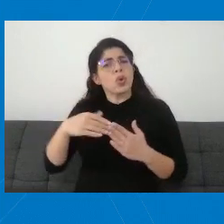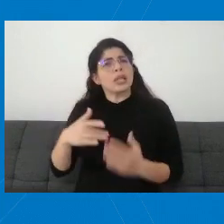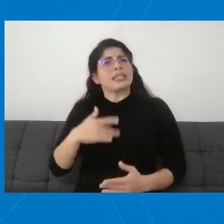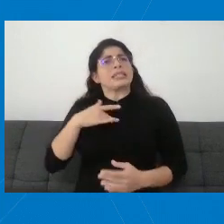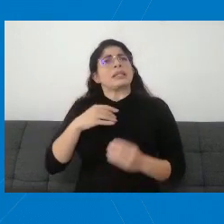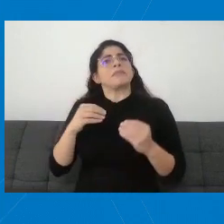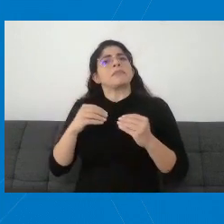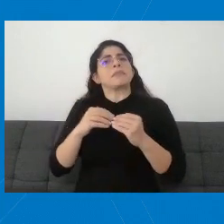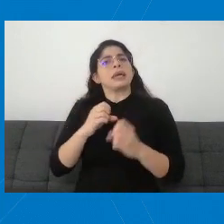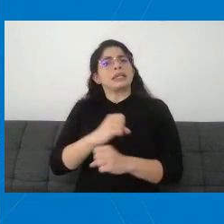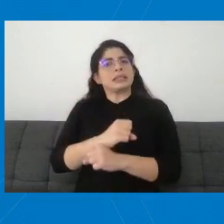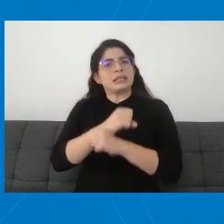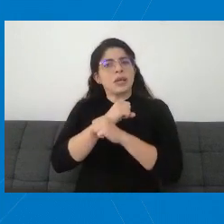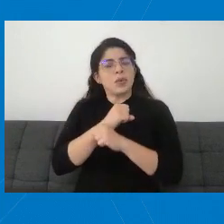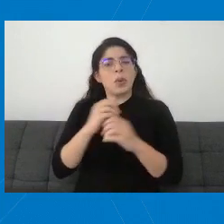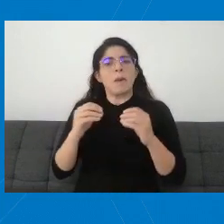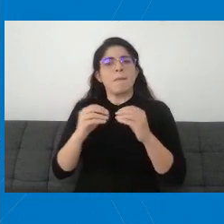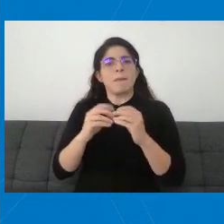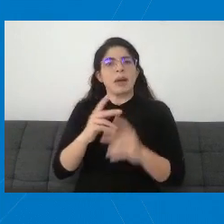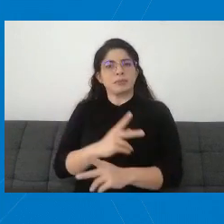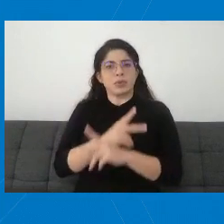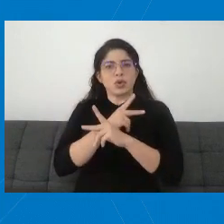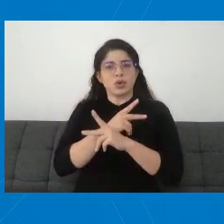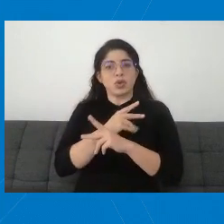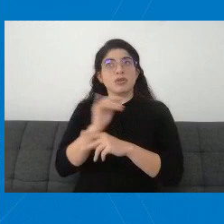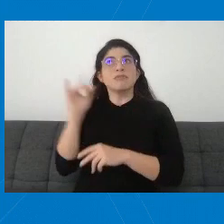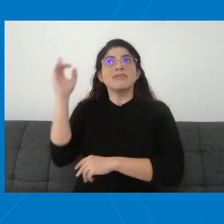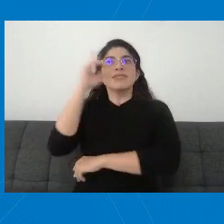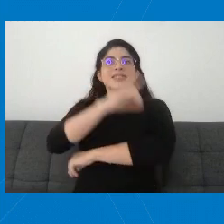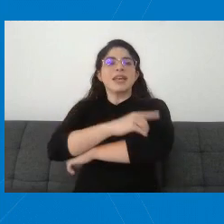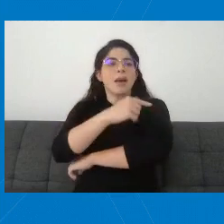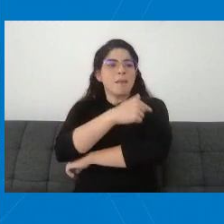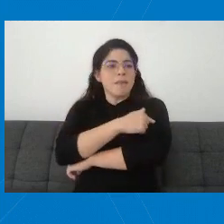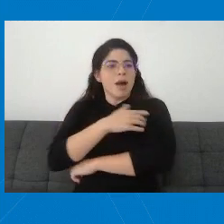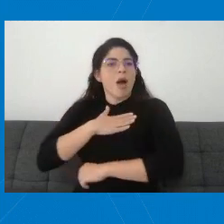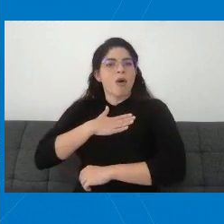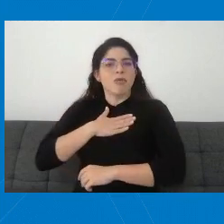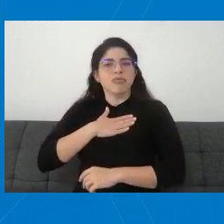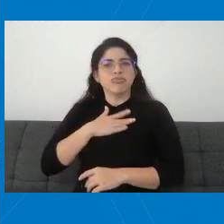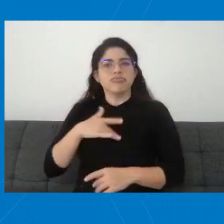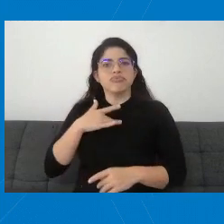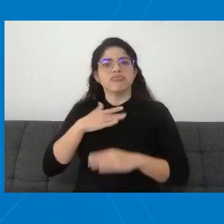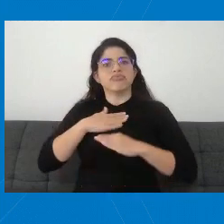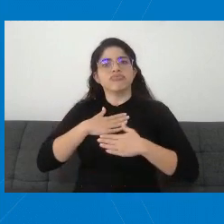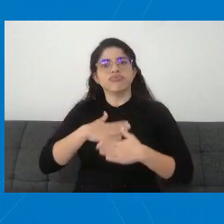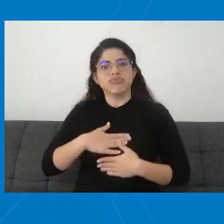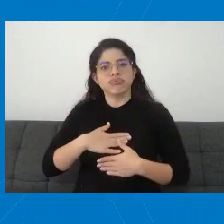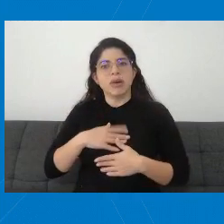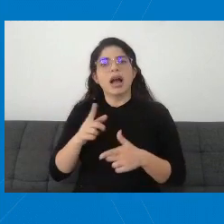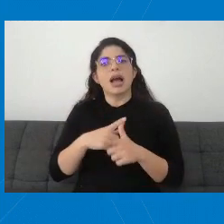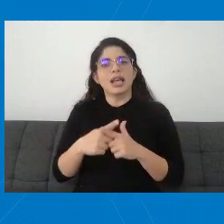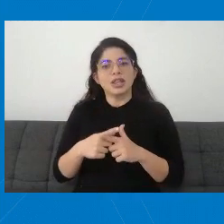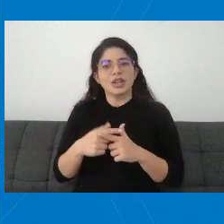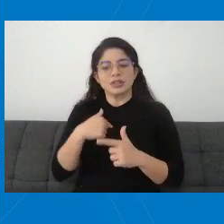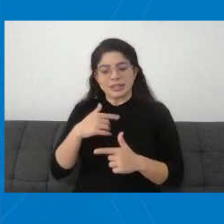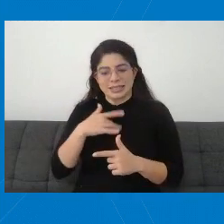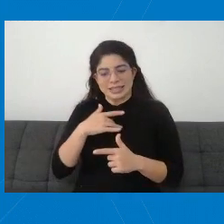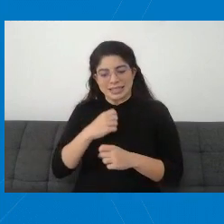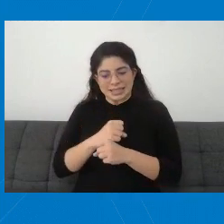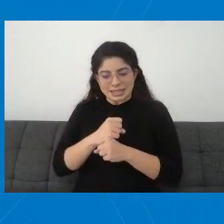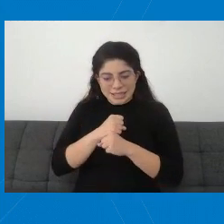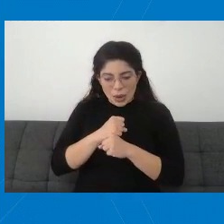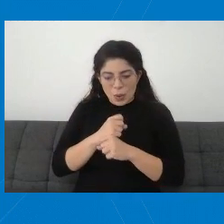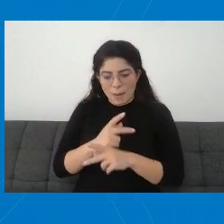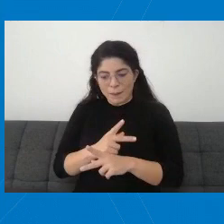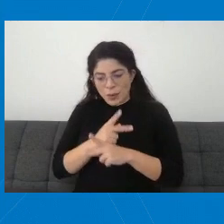seguros y protegidos el día que nos vacunan. Entonces, compartamos esta sensación de seguridad y protección con